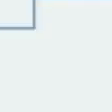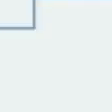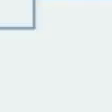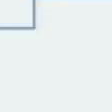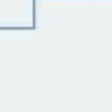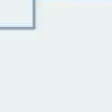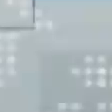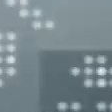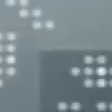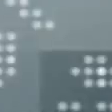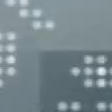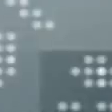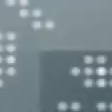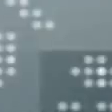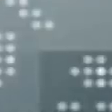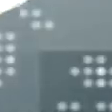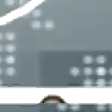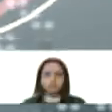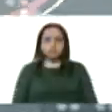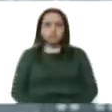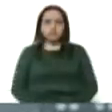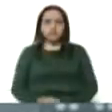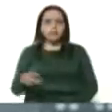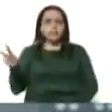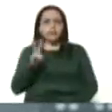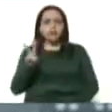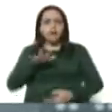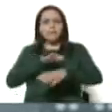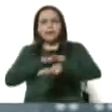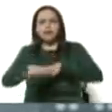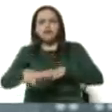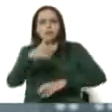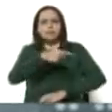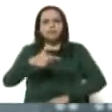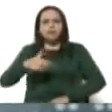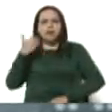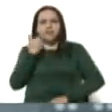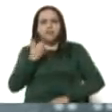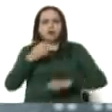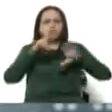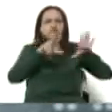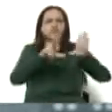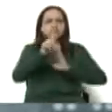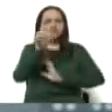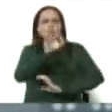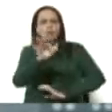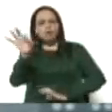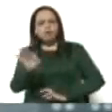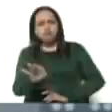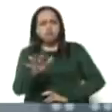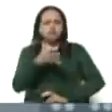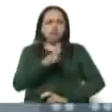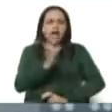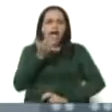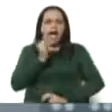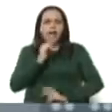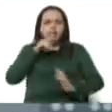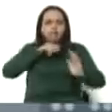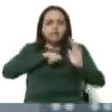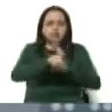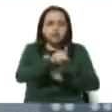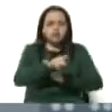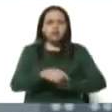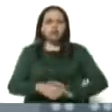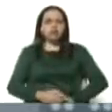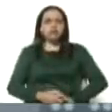gran mayoría de los pacientes, el 81% de los pacientes se encuentran en edades